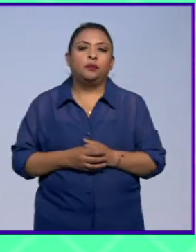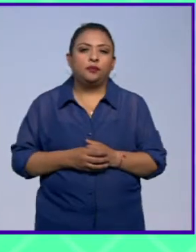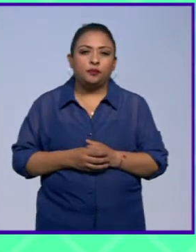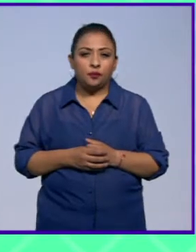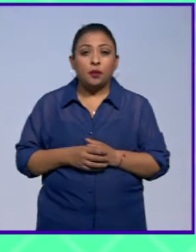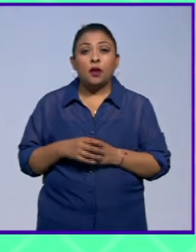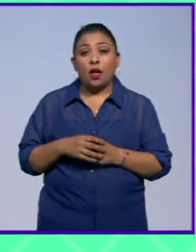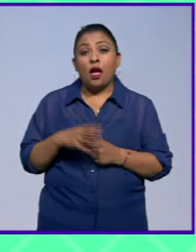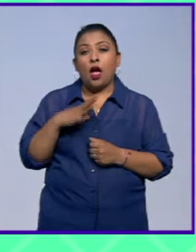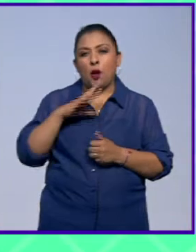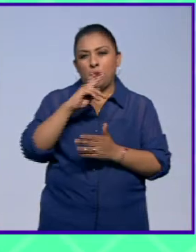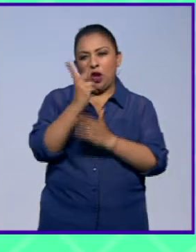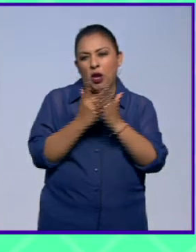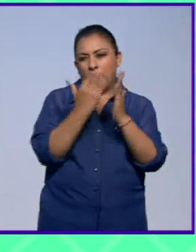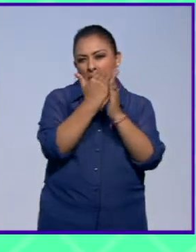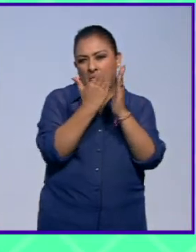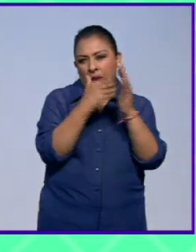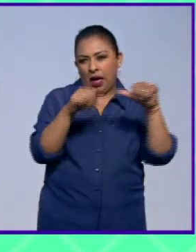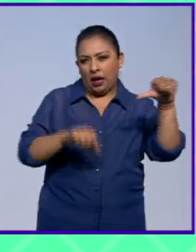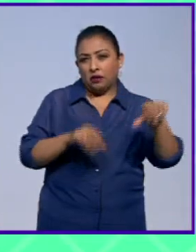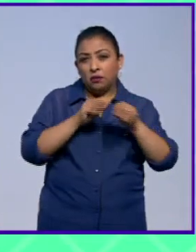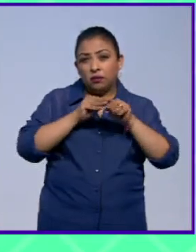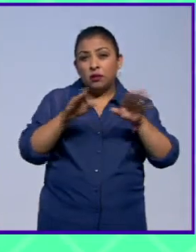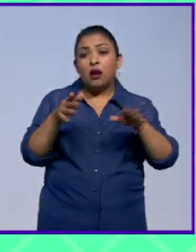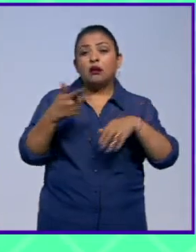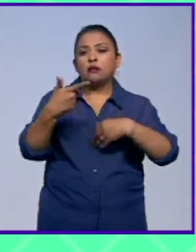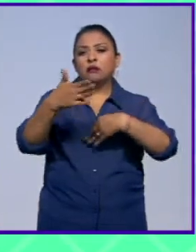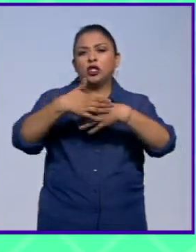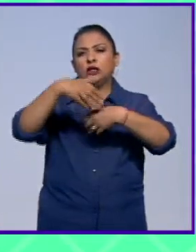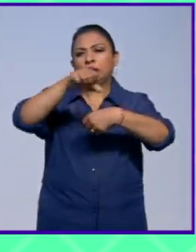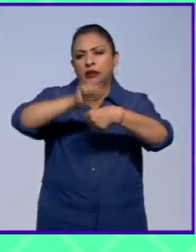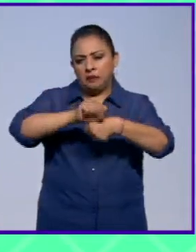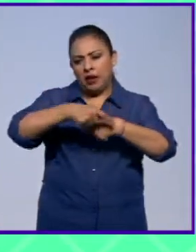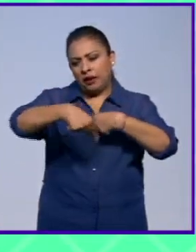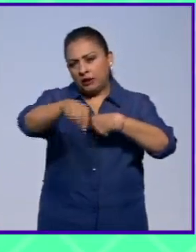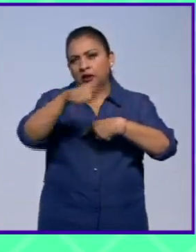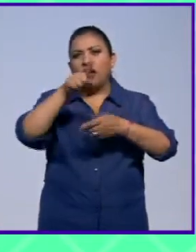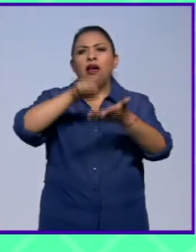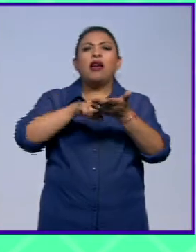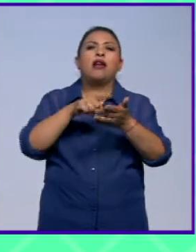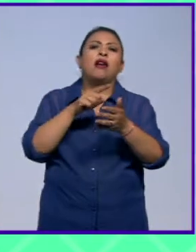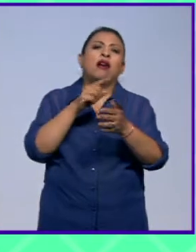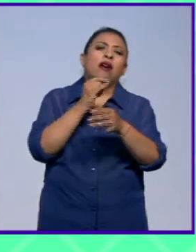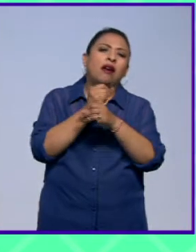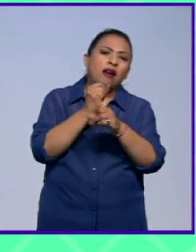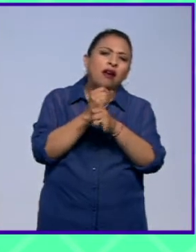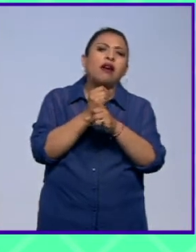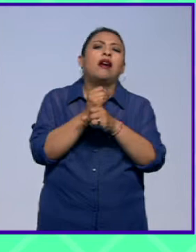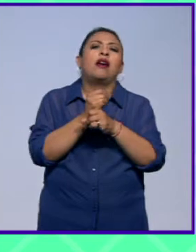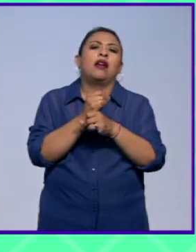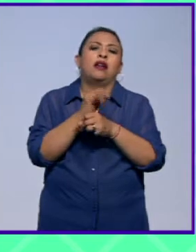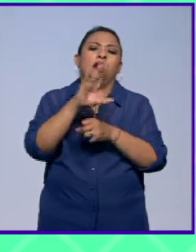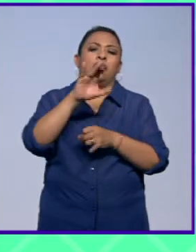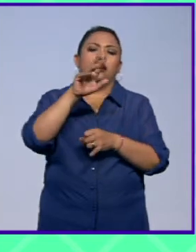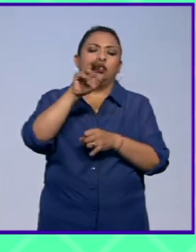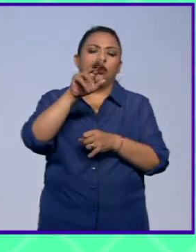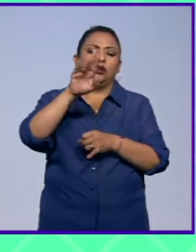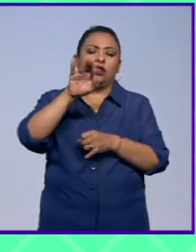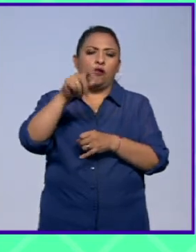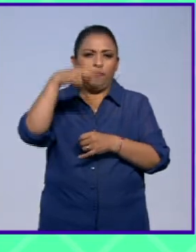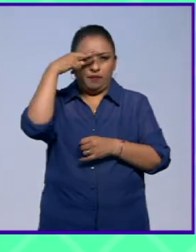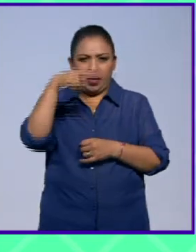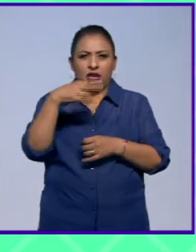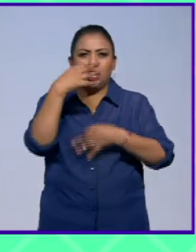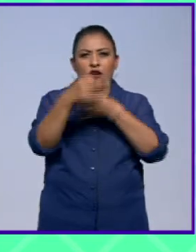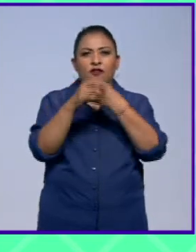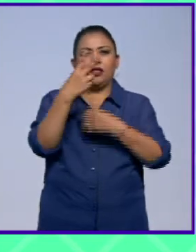El programa detallado de actividades se dará a conocer en unas semanas a través de las redes sociales de Cartoon Club México. Noticias